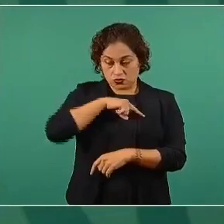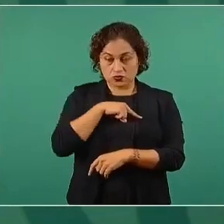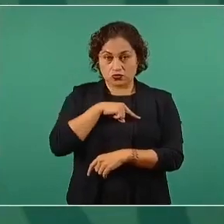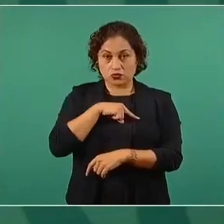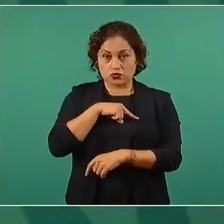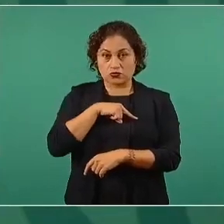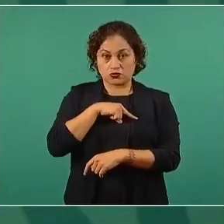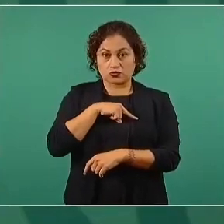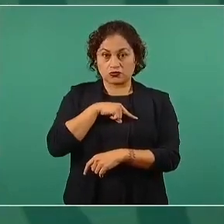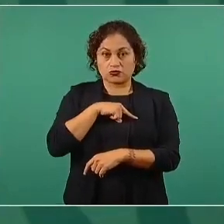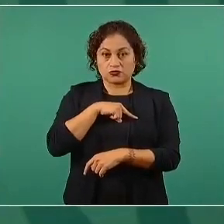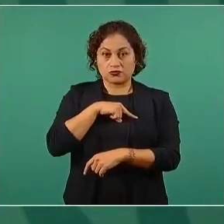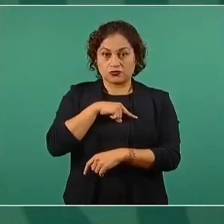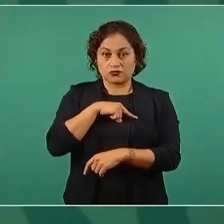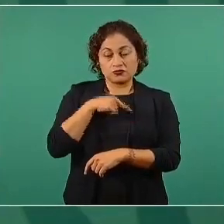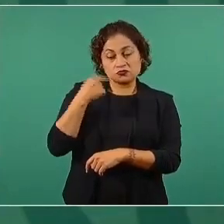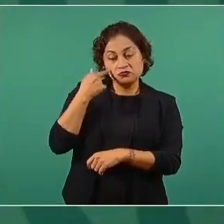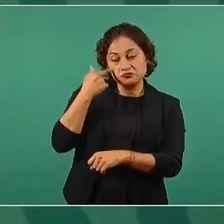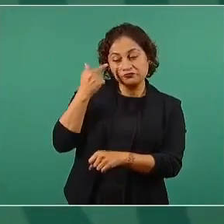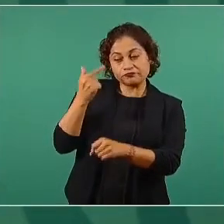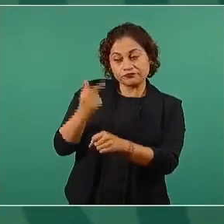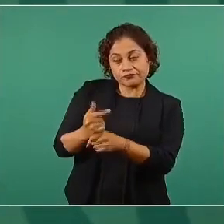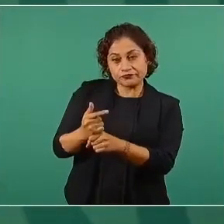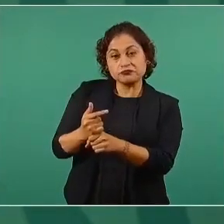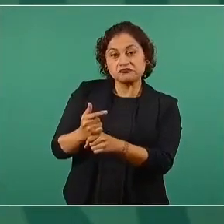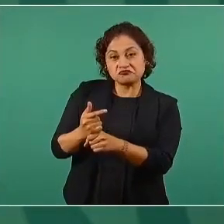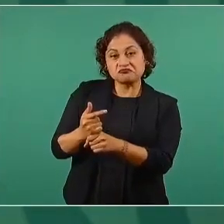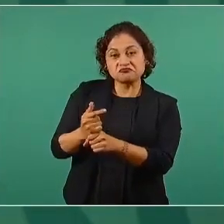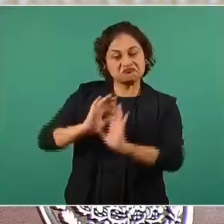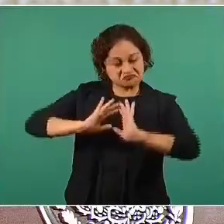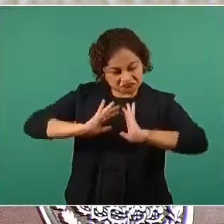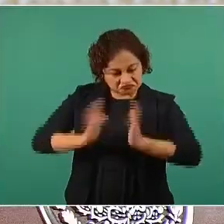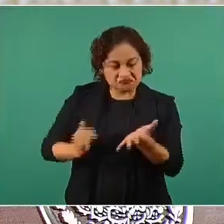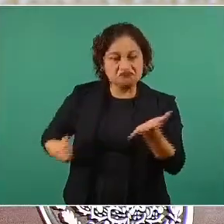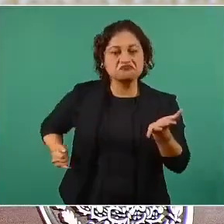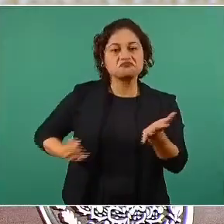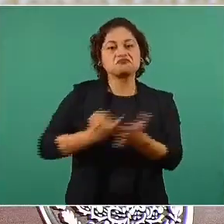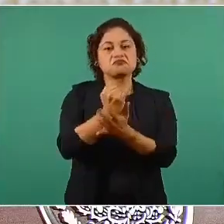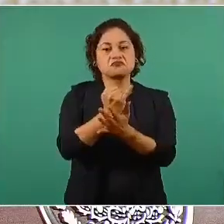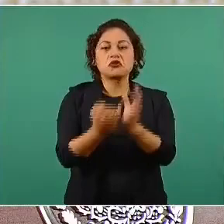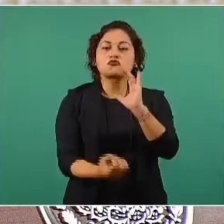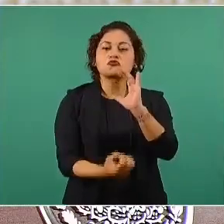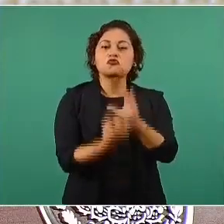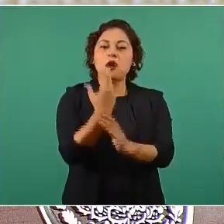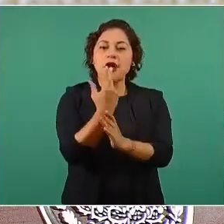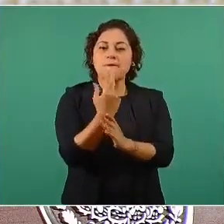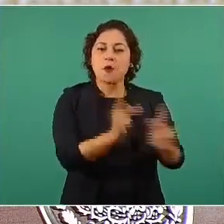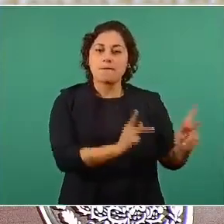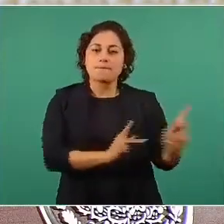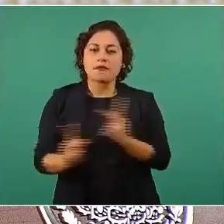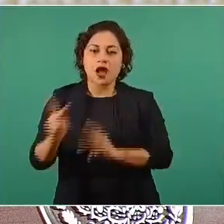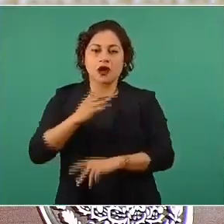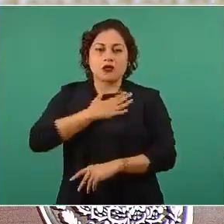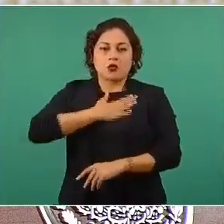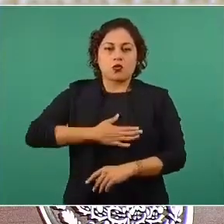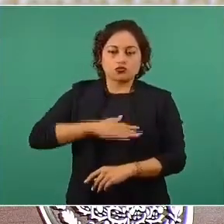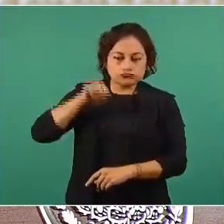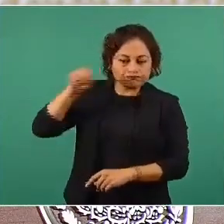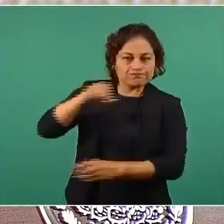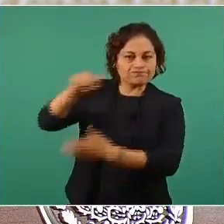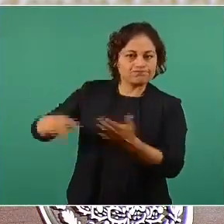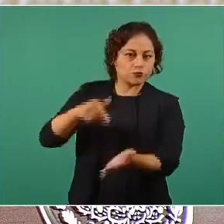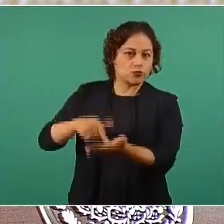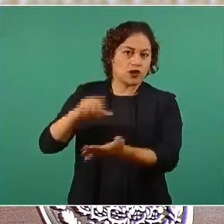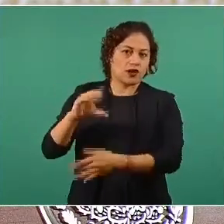iniciar un plan de justicia para Cananea y esto pues más